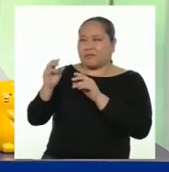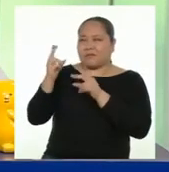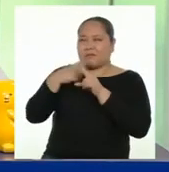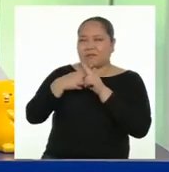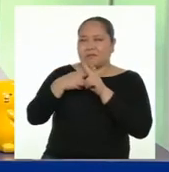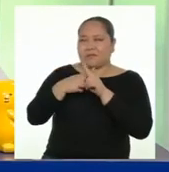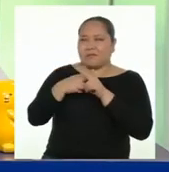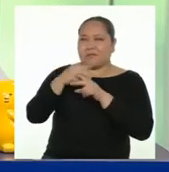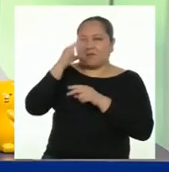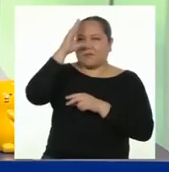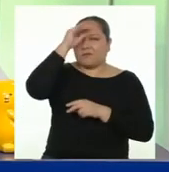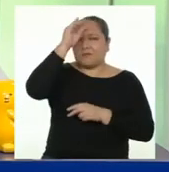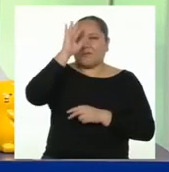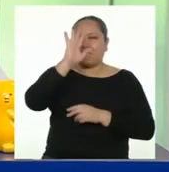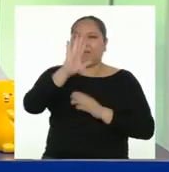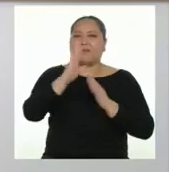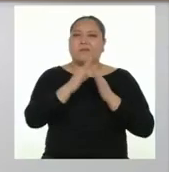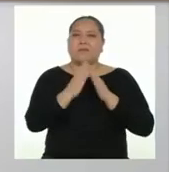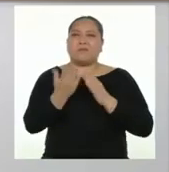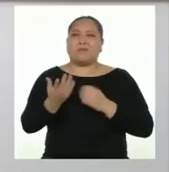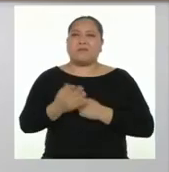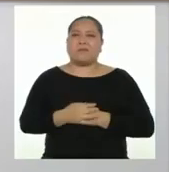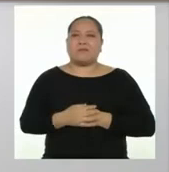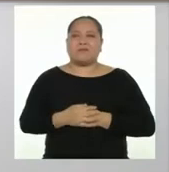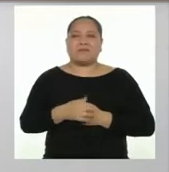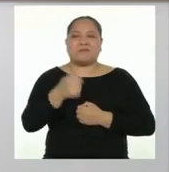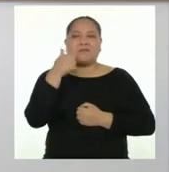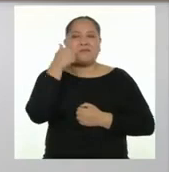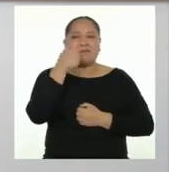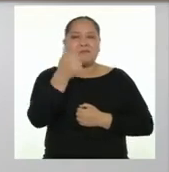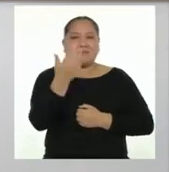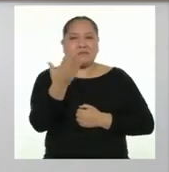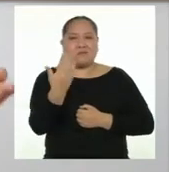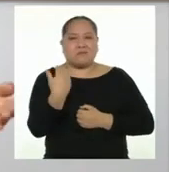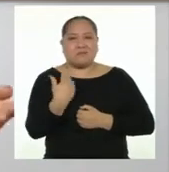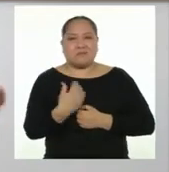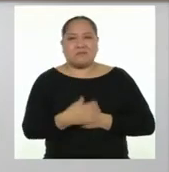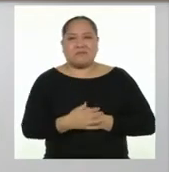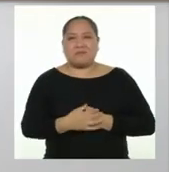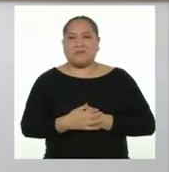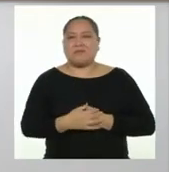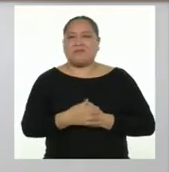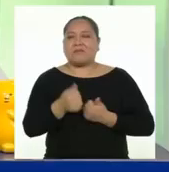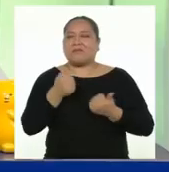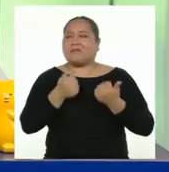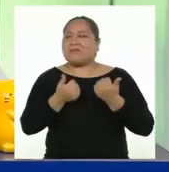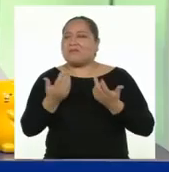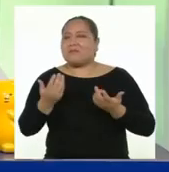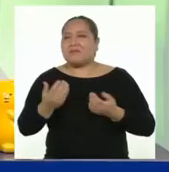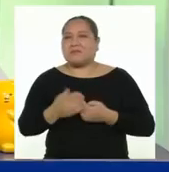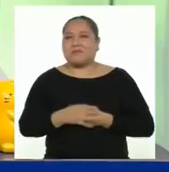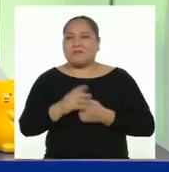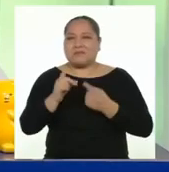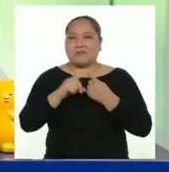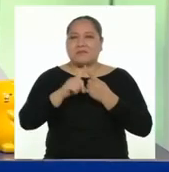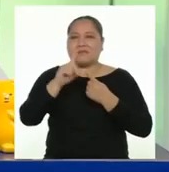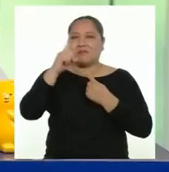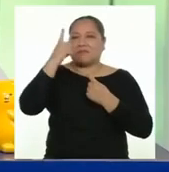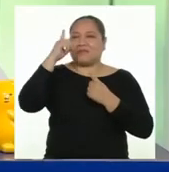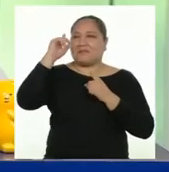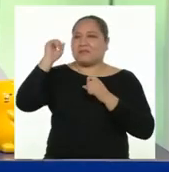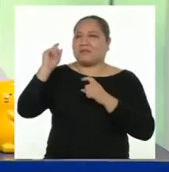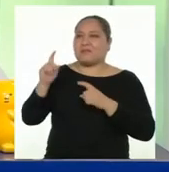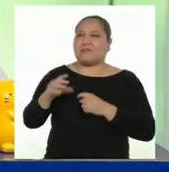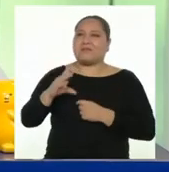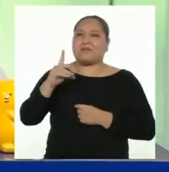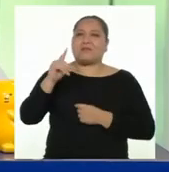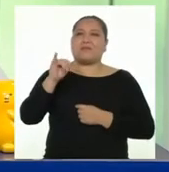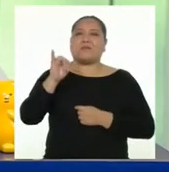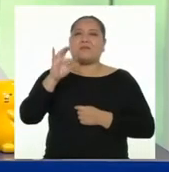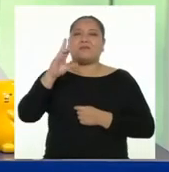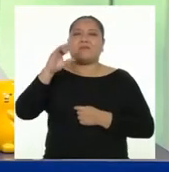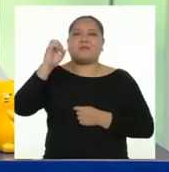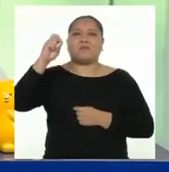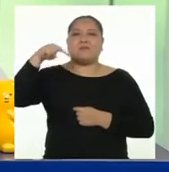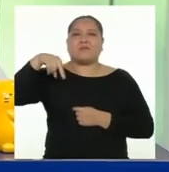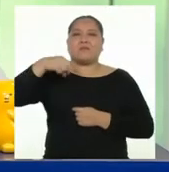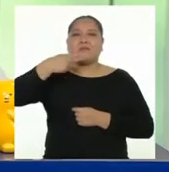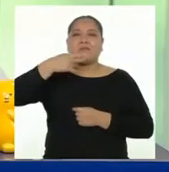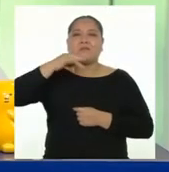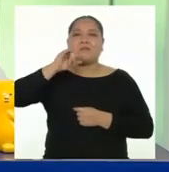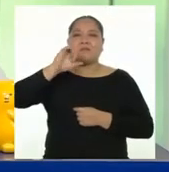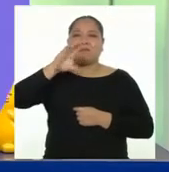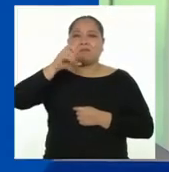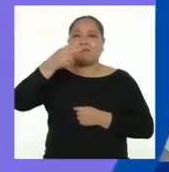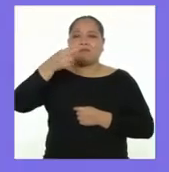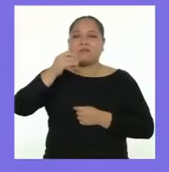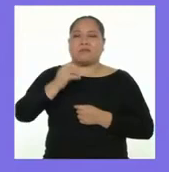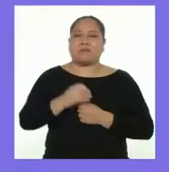chiquitas de las chicas y chicos en sus casas. ¡Estupendo! ¿Cuáles? La primera pregunta viene de Dairon en Watch.